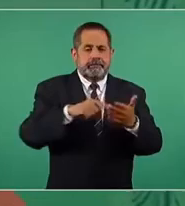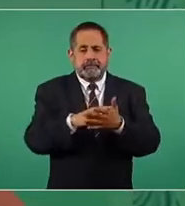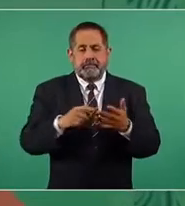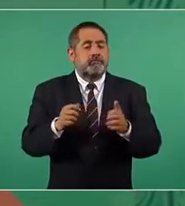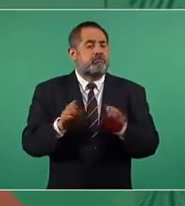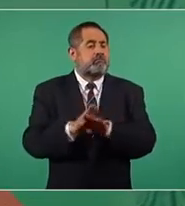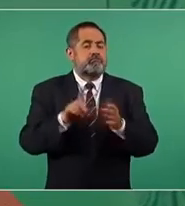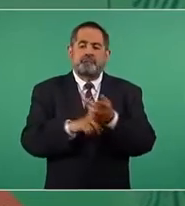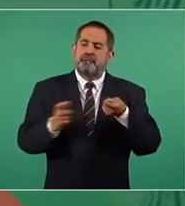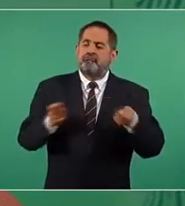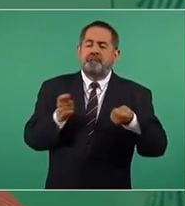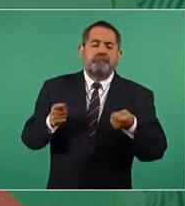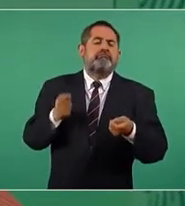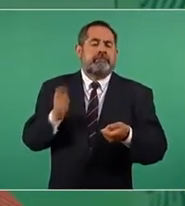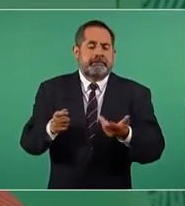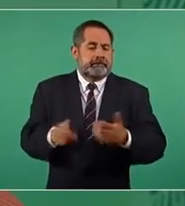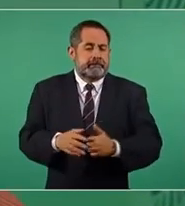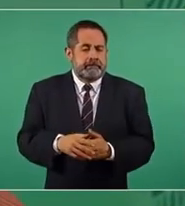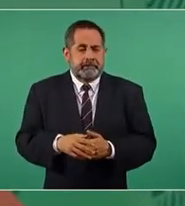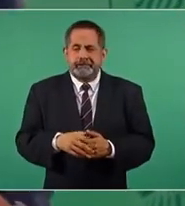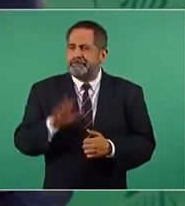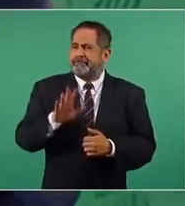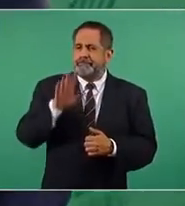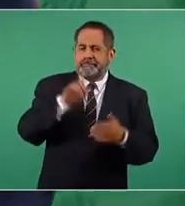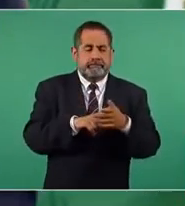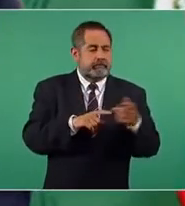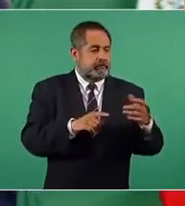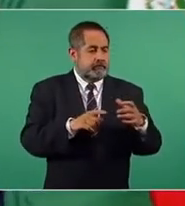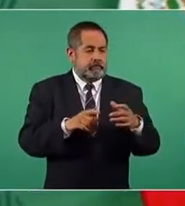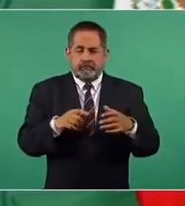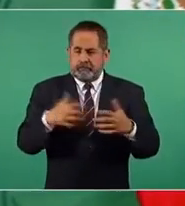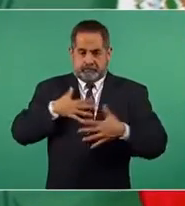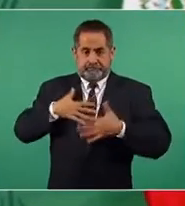través de una especie de subcontratación,